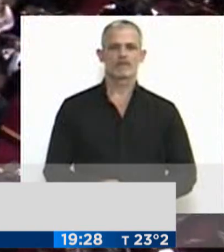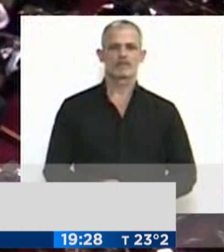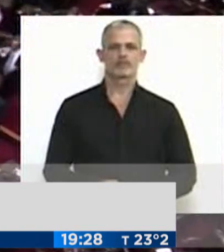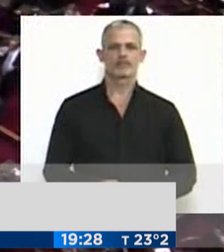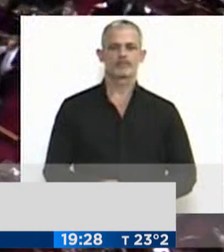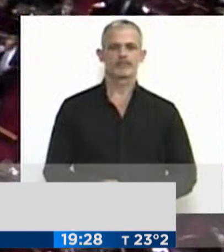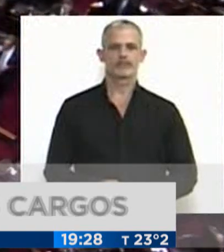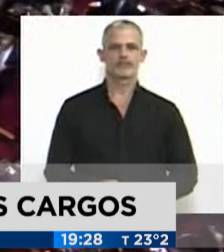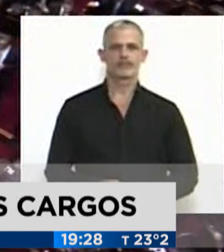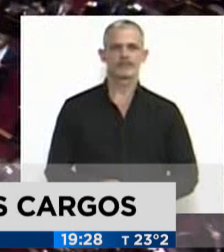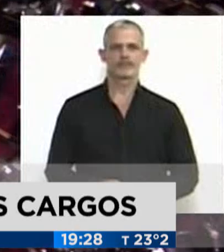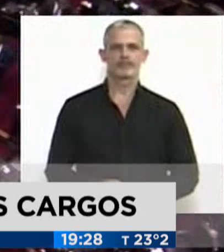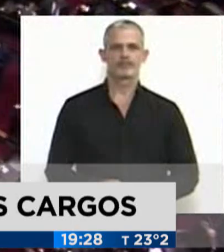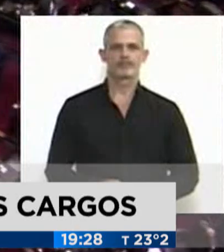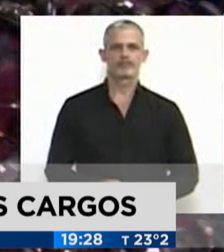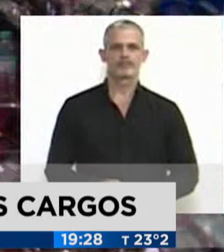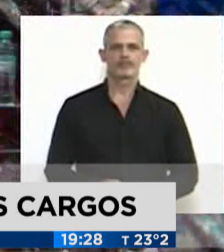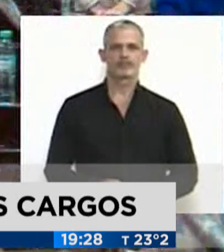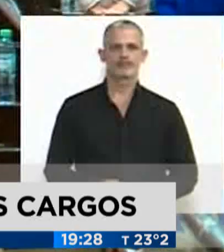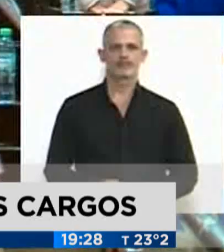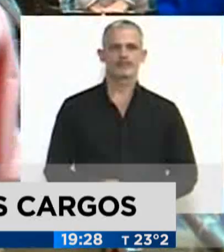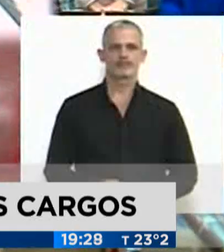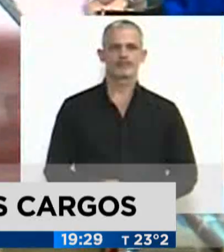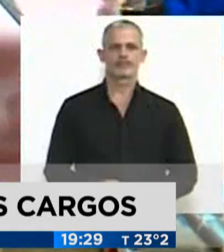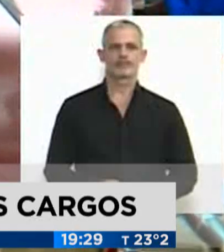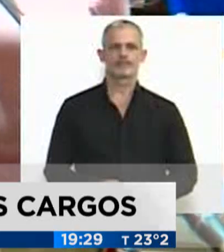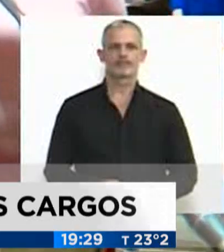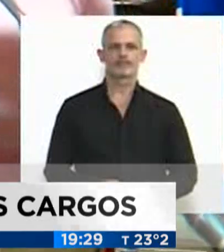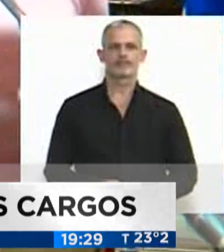Luego cada bloque definirá sus autoridades.